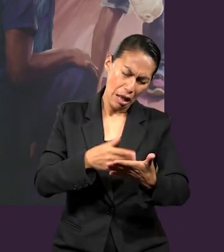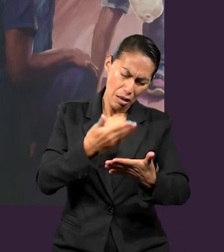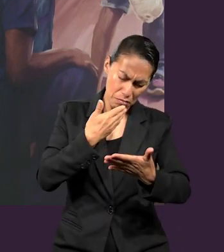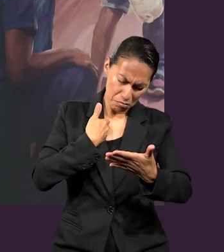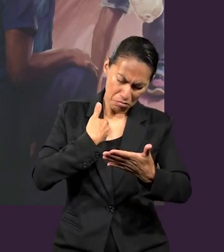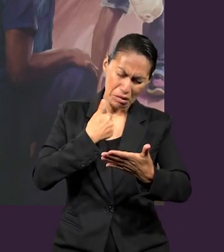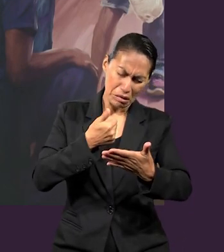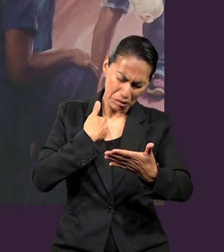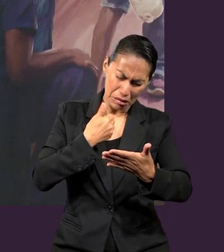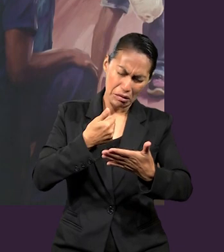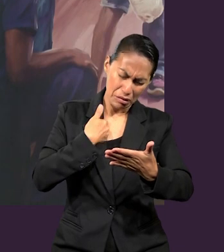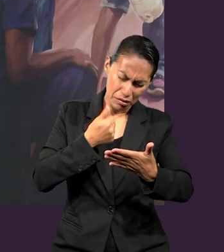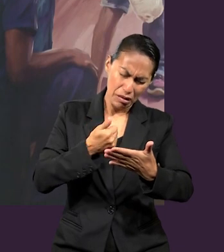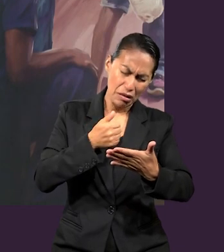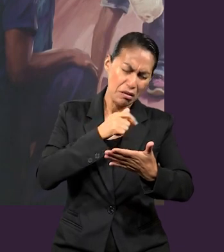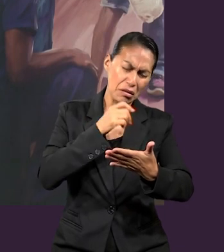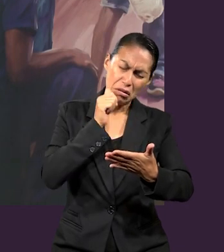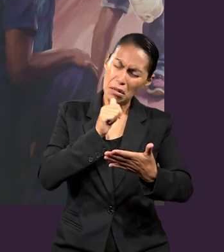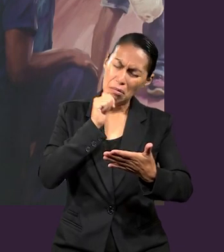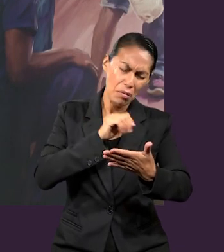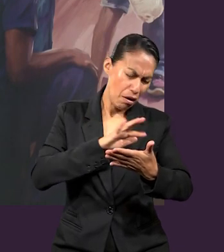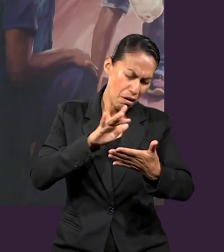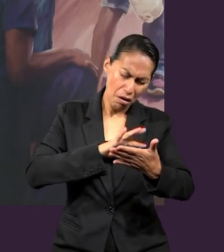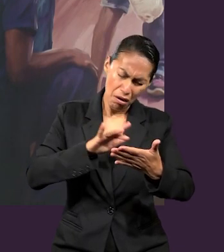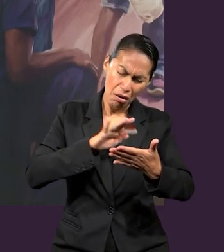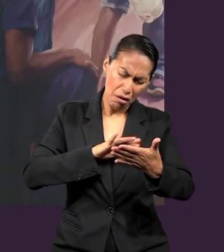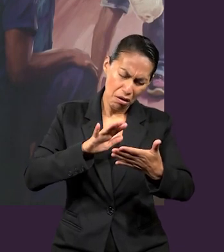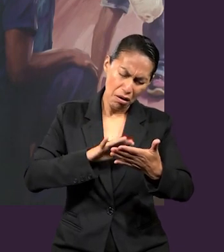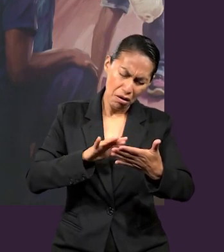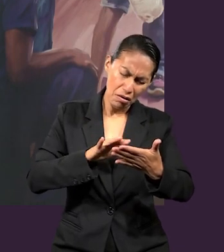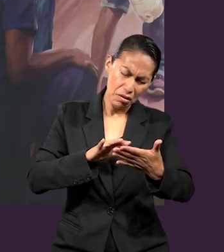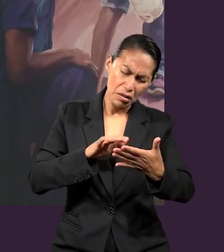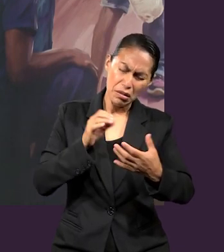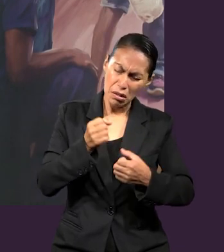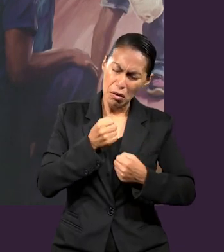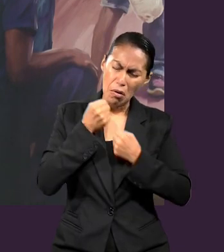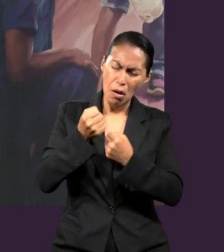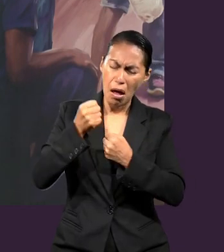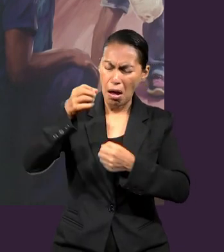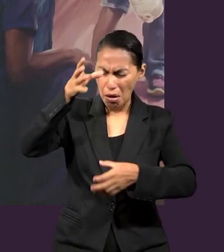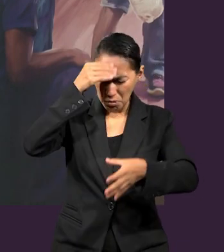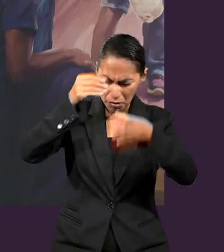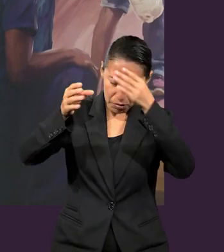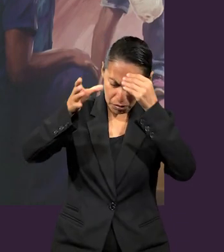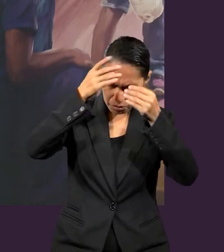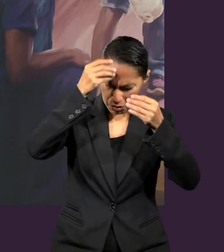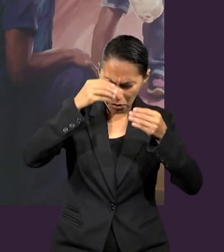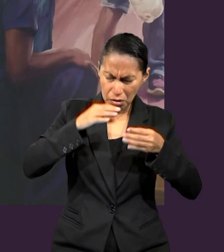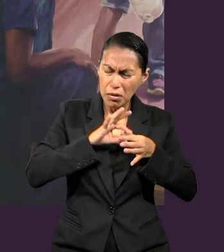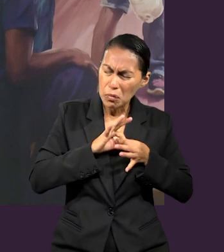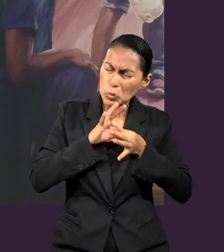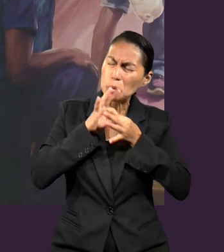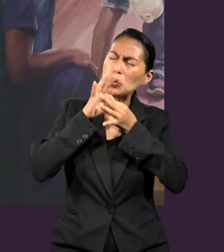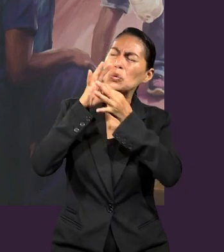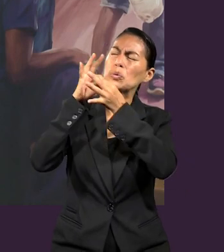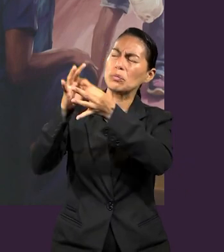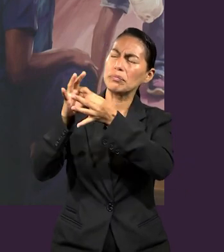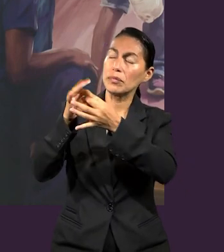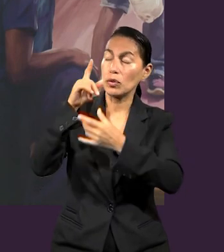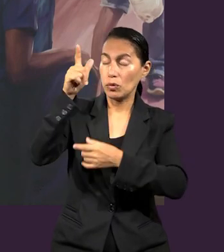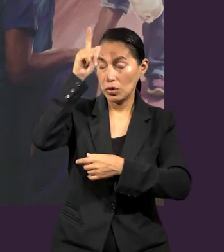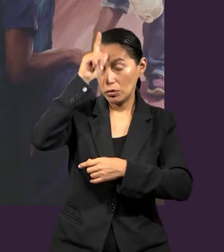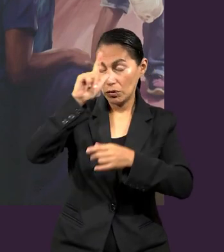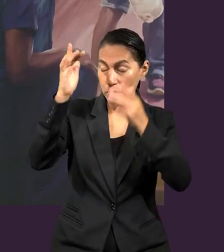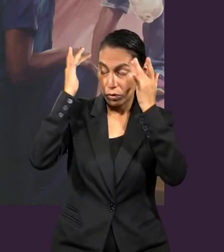y a leerla siempre, Señor, sabiendo que estamos aprendiendo y creciendo en ti. Que tu Santo